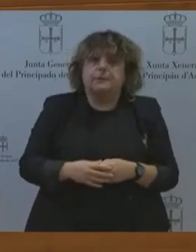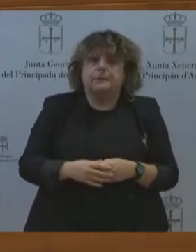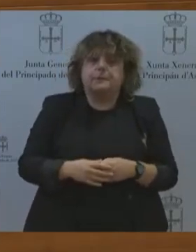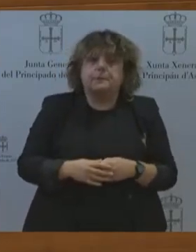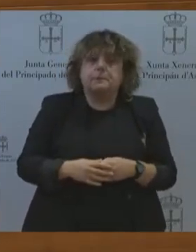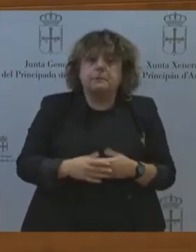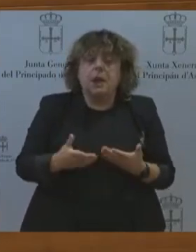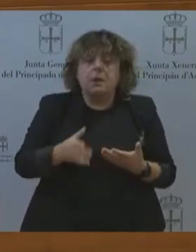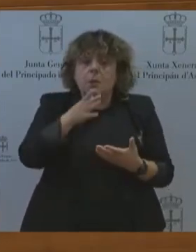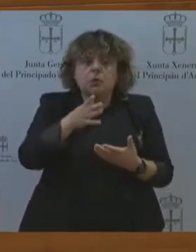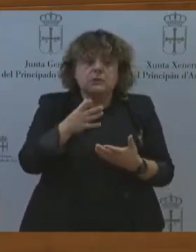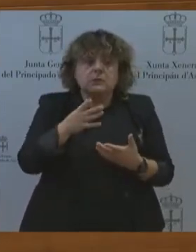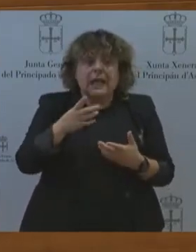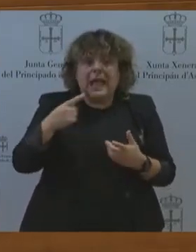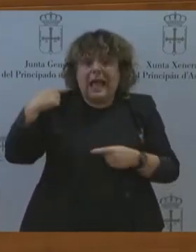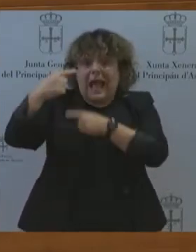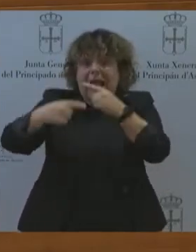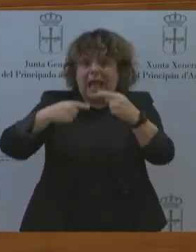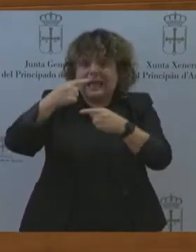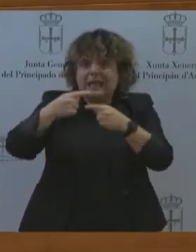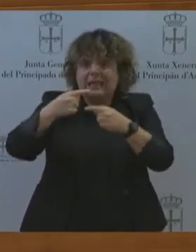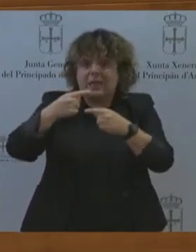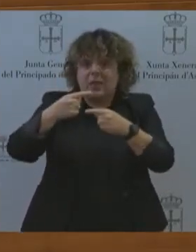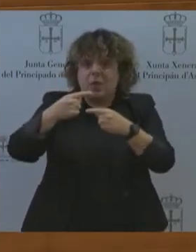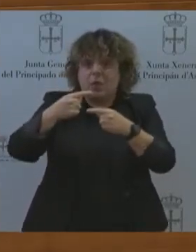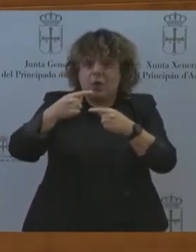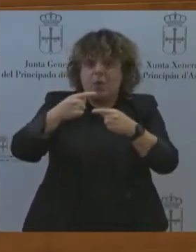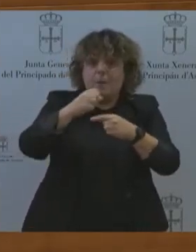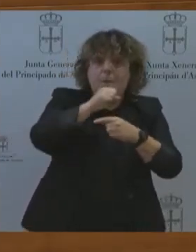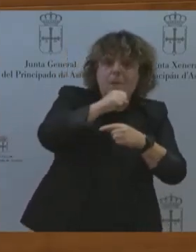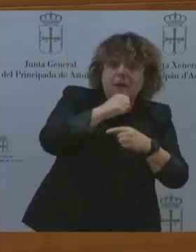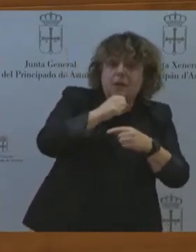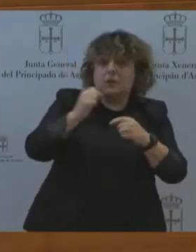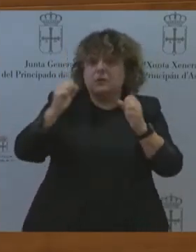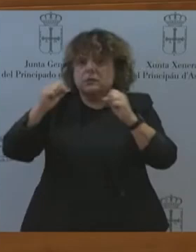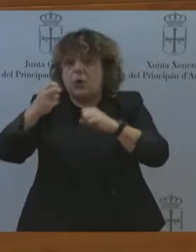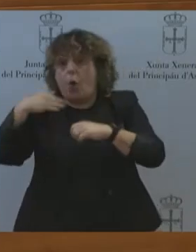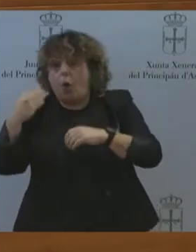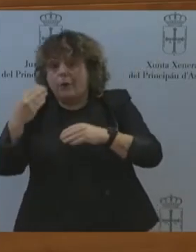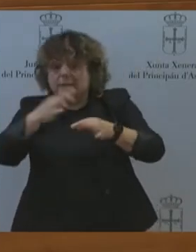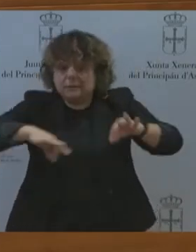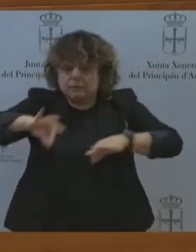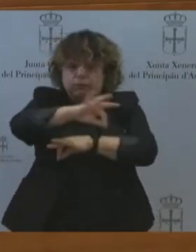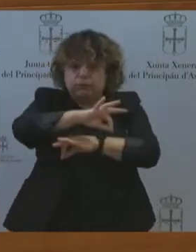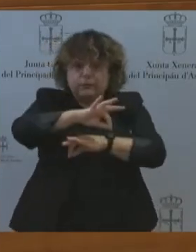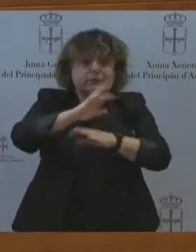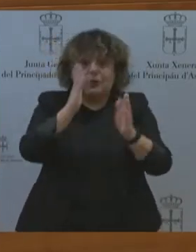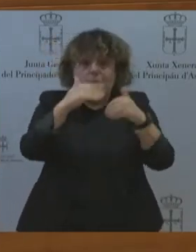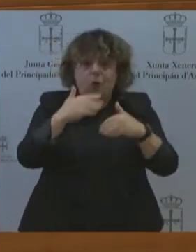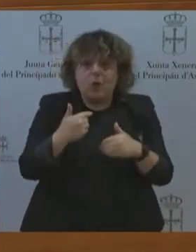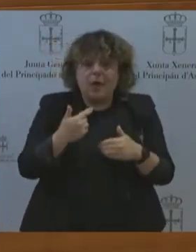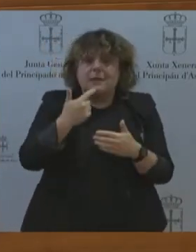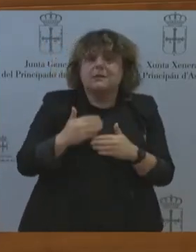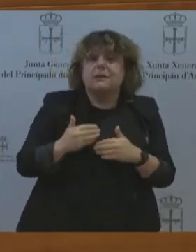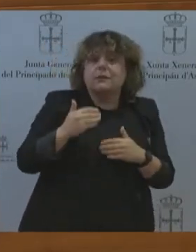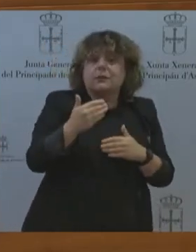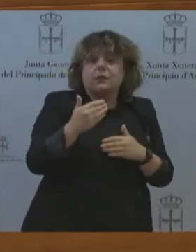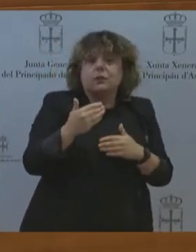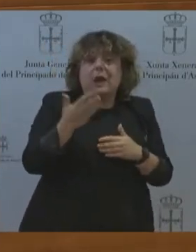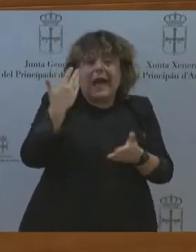difícilmente habrá futuro en nuestra tierra. Y si un día, hace décadas, llegamos a tener cinco trabajadores por cada jubilado,